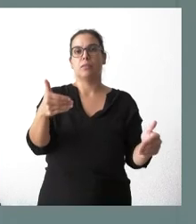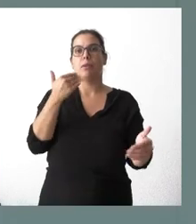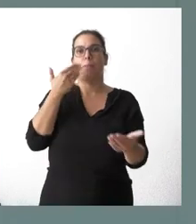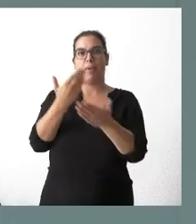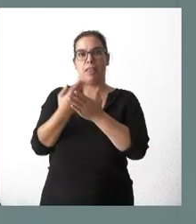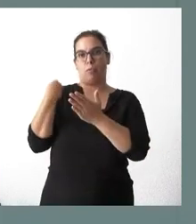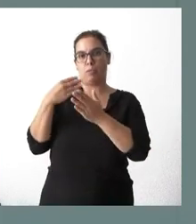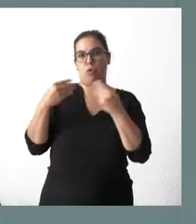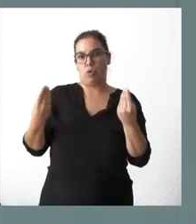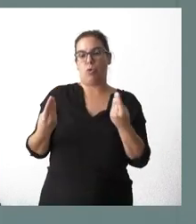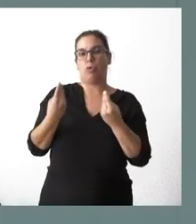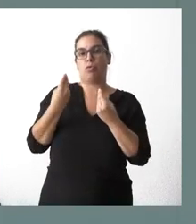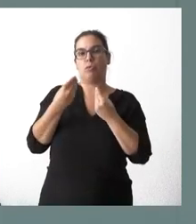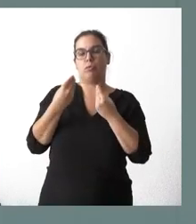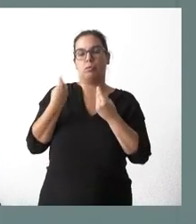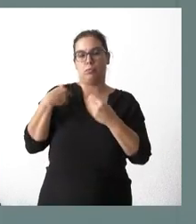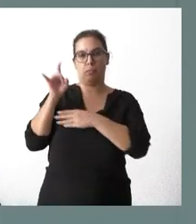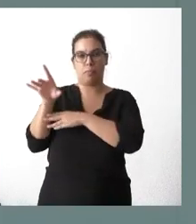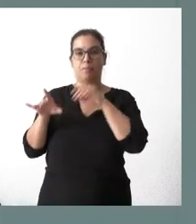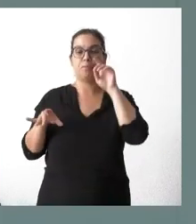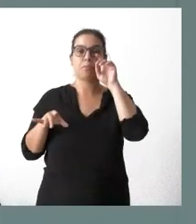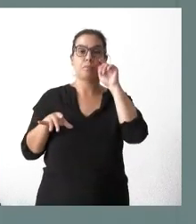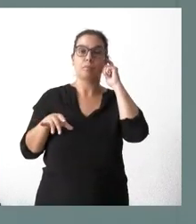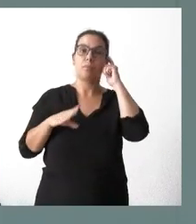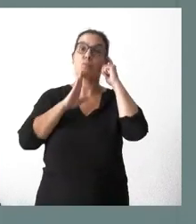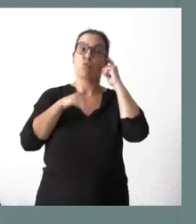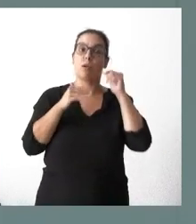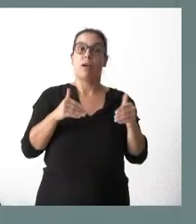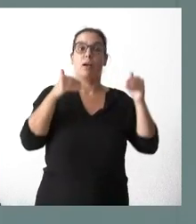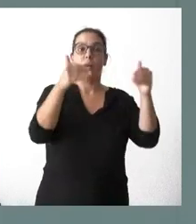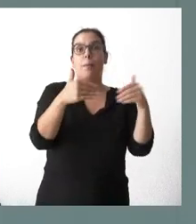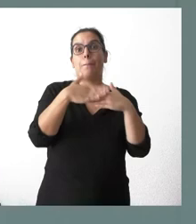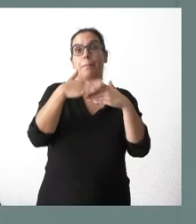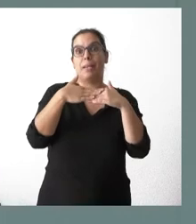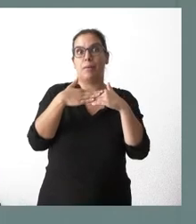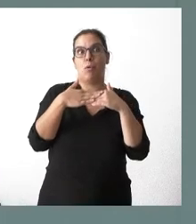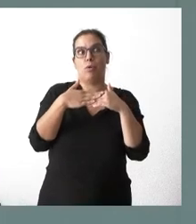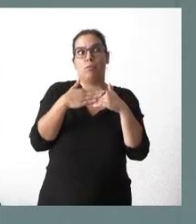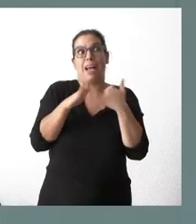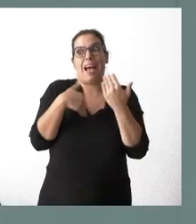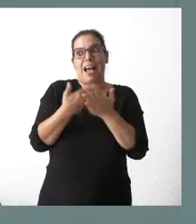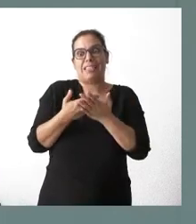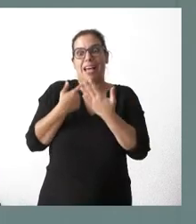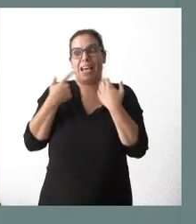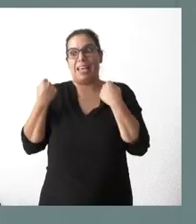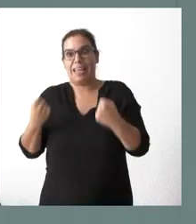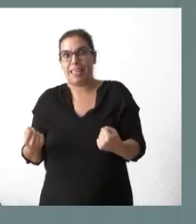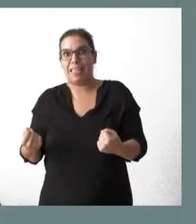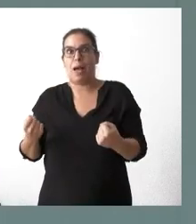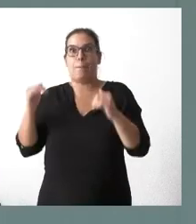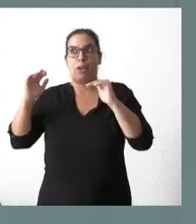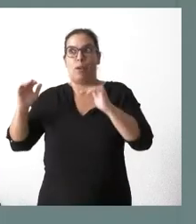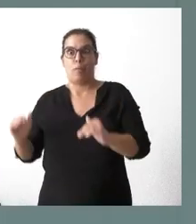también en este documento. Sería bueno que se ampliara y al menos que se ampliara durante el tiempo que dure esta escasez y esta dificultad de disponer de la energía,